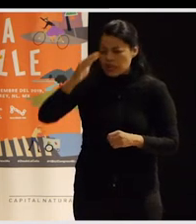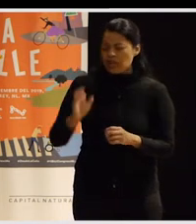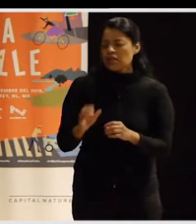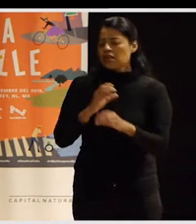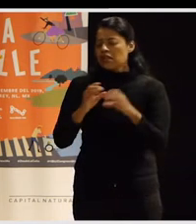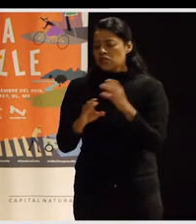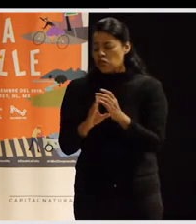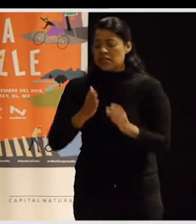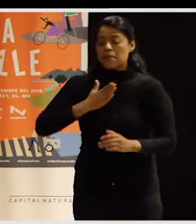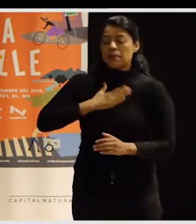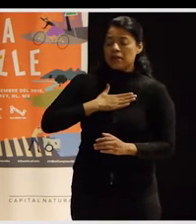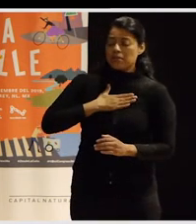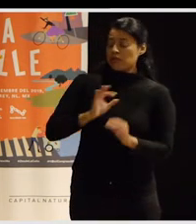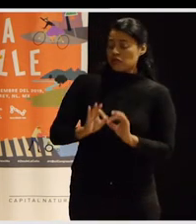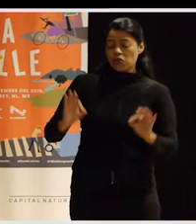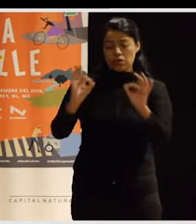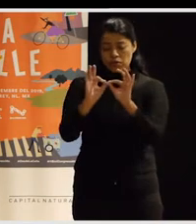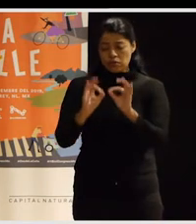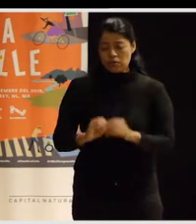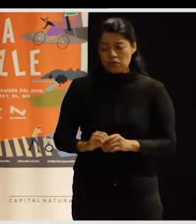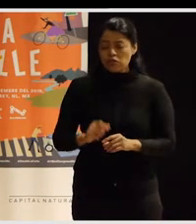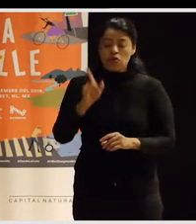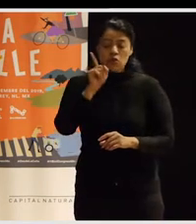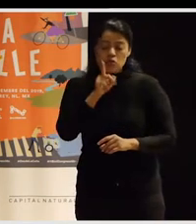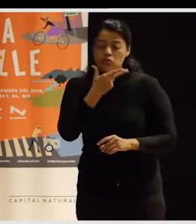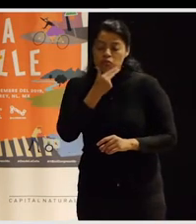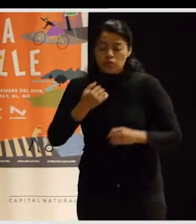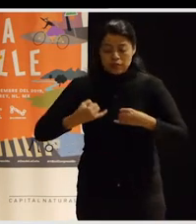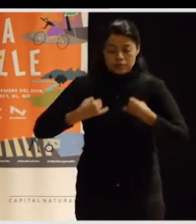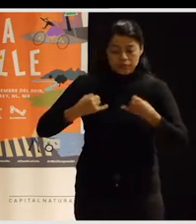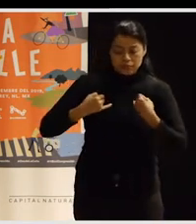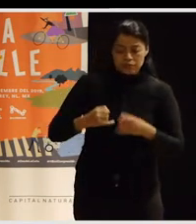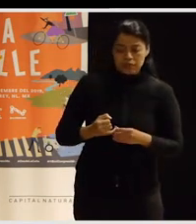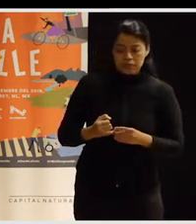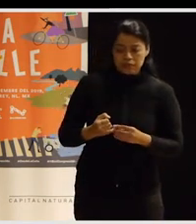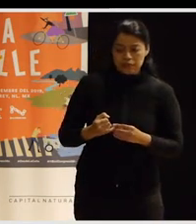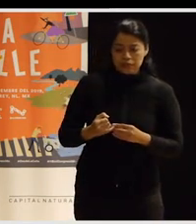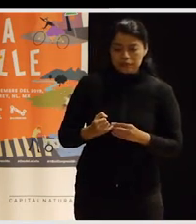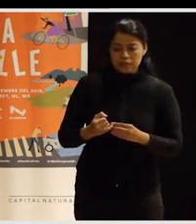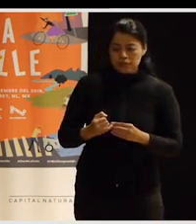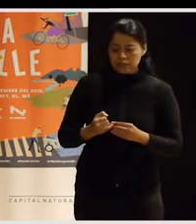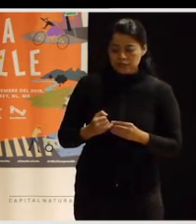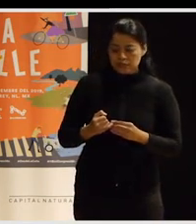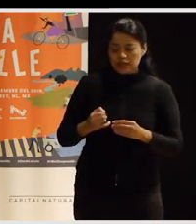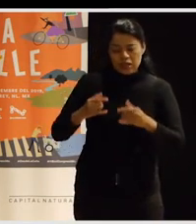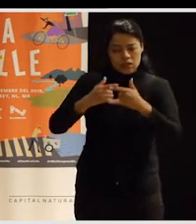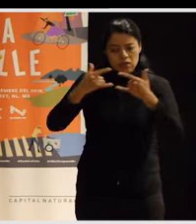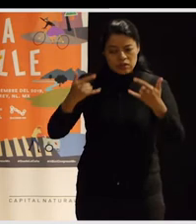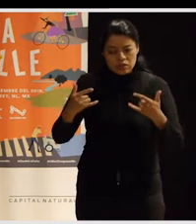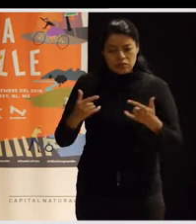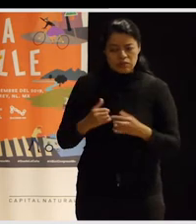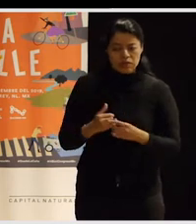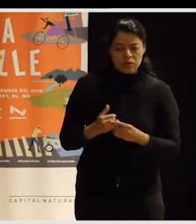parecen importantes, ¿no? Entonces, con los chicos y chicas, digamos, esta parte como de la evolución histórica, que es muy rica, o